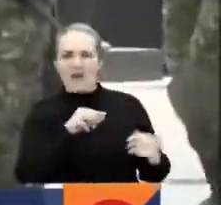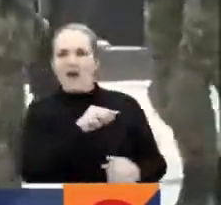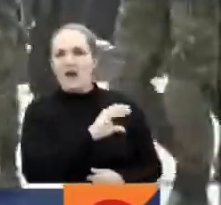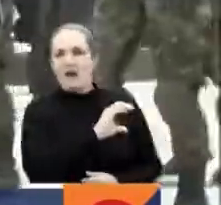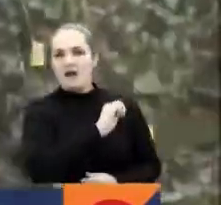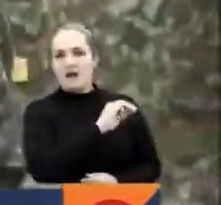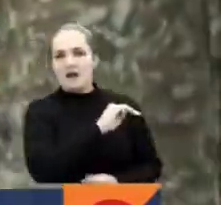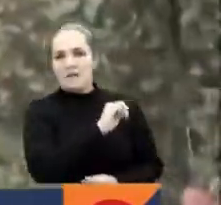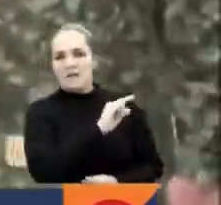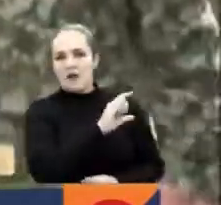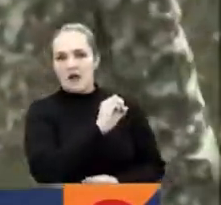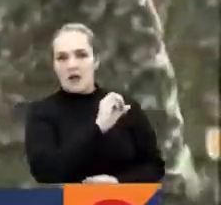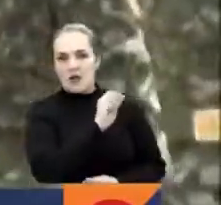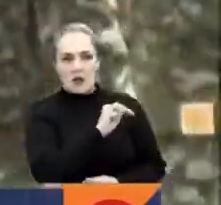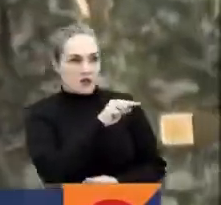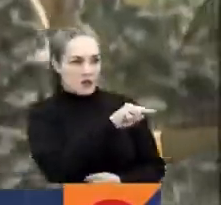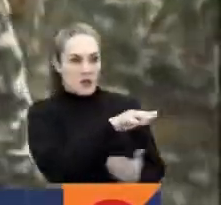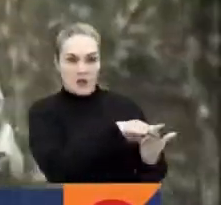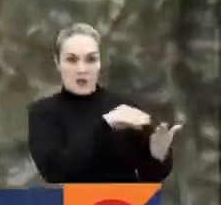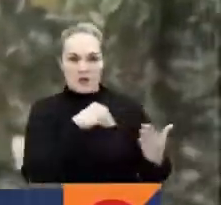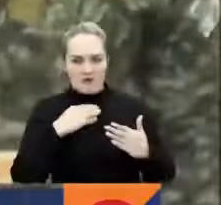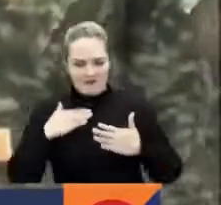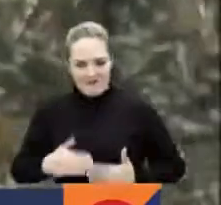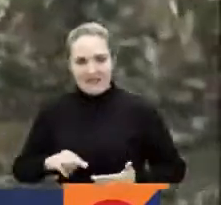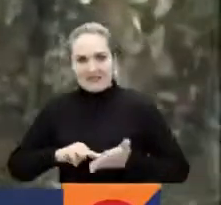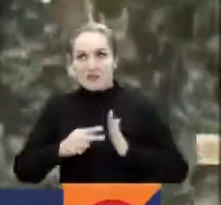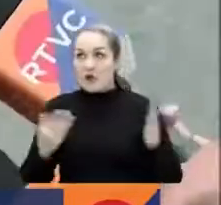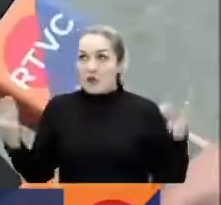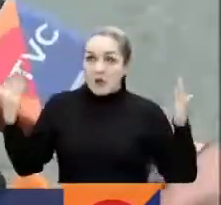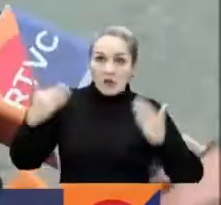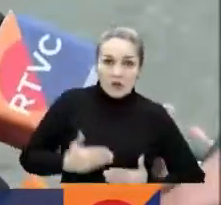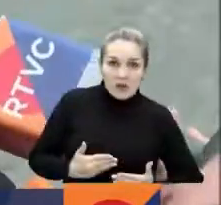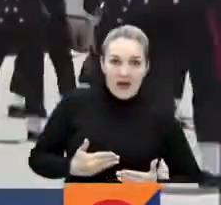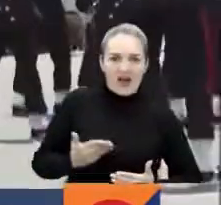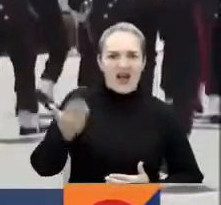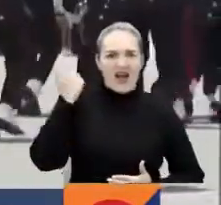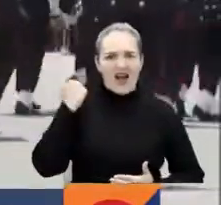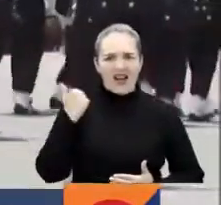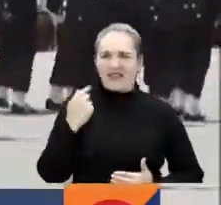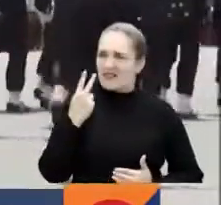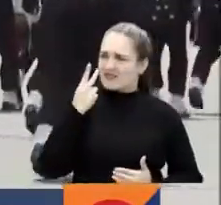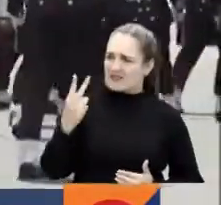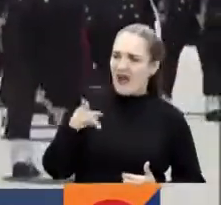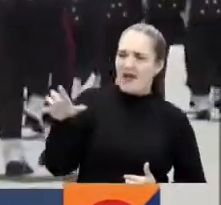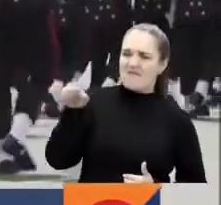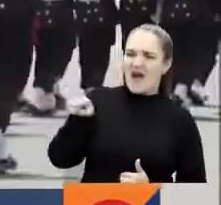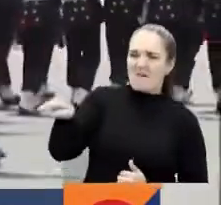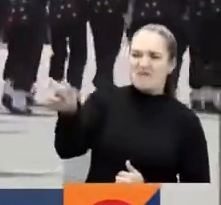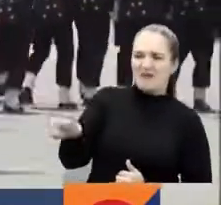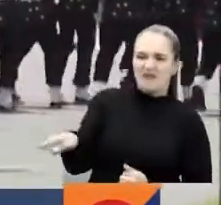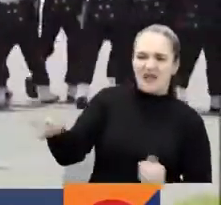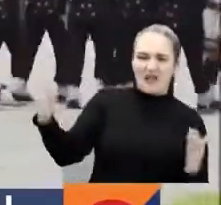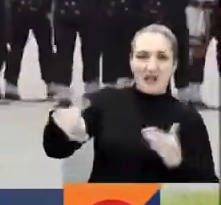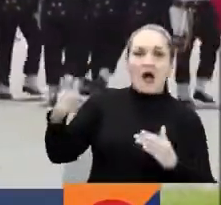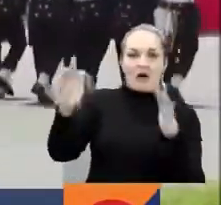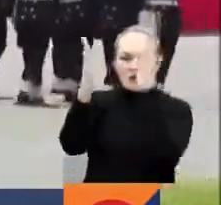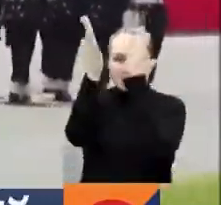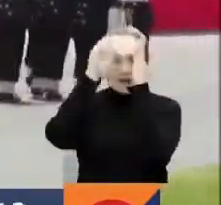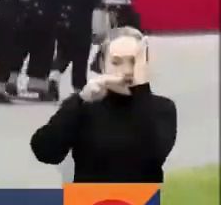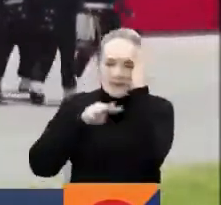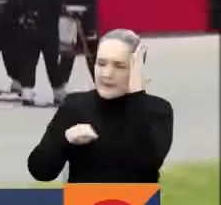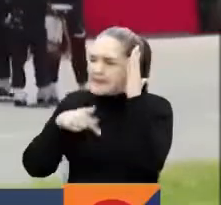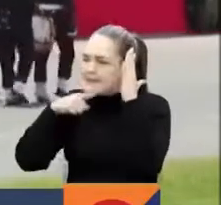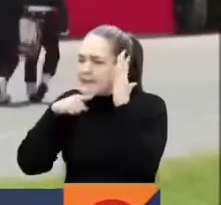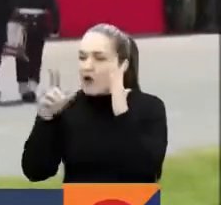Hace unos minutos, el comandante de las Fuerzas Militares dijo que este cambio va a mejorar la maniobra y también la protección de las tropas en el área